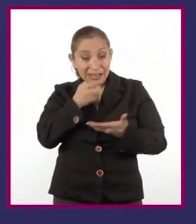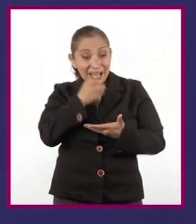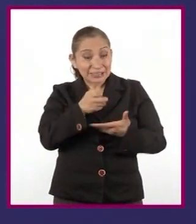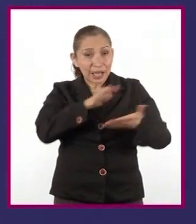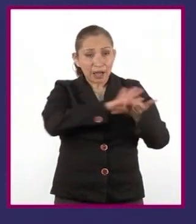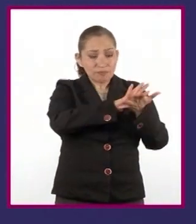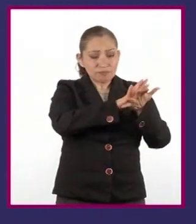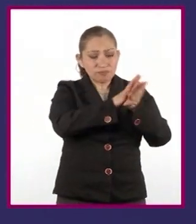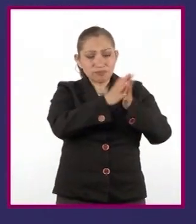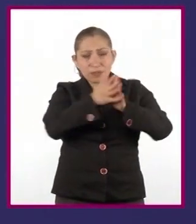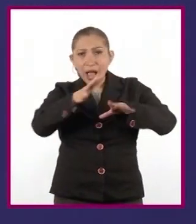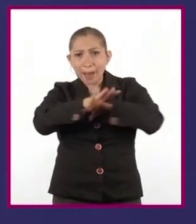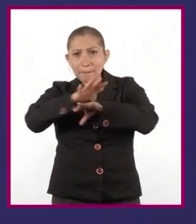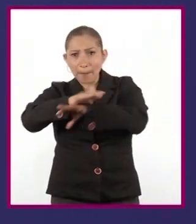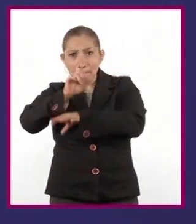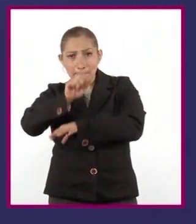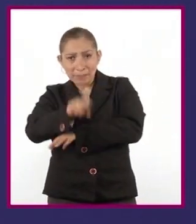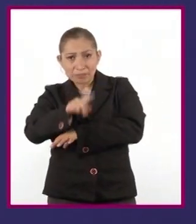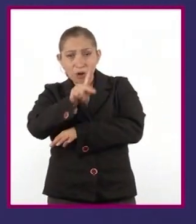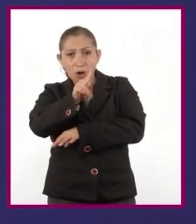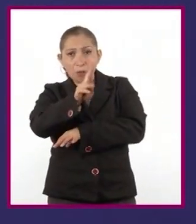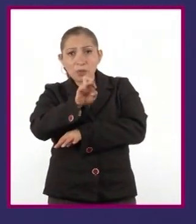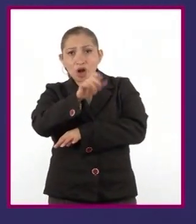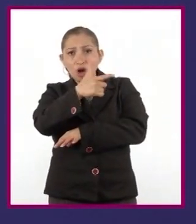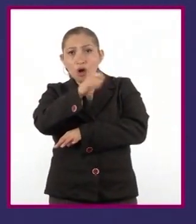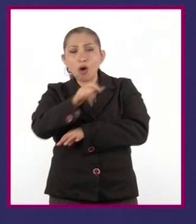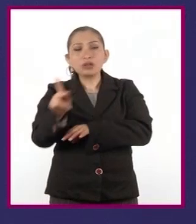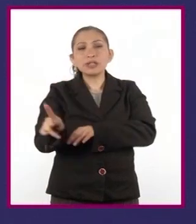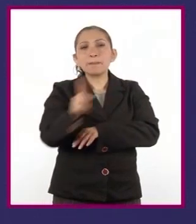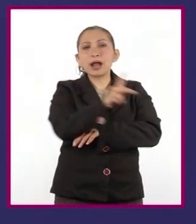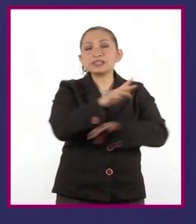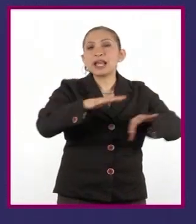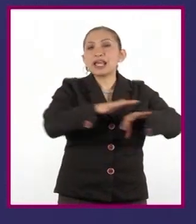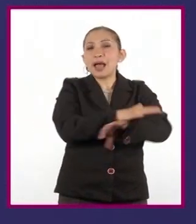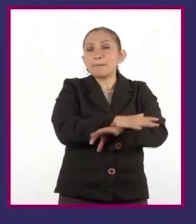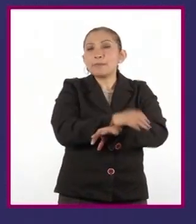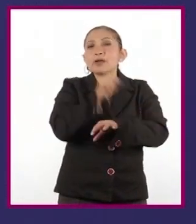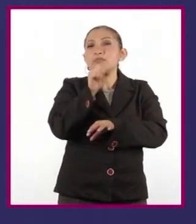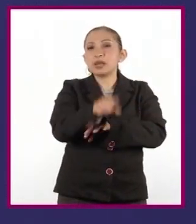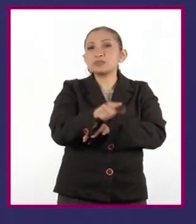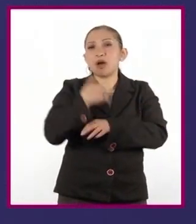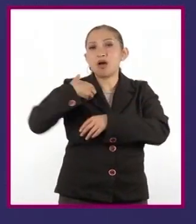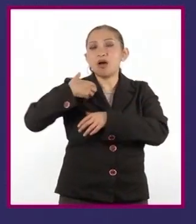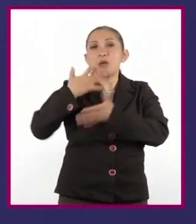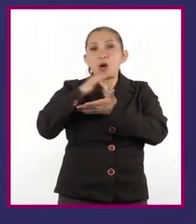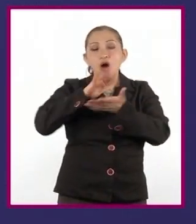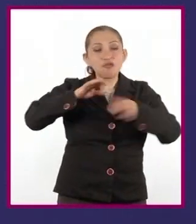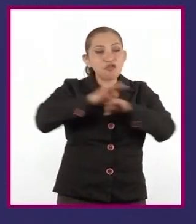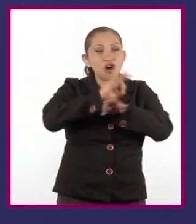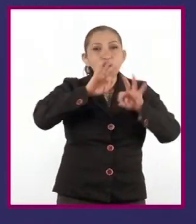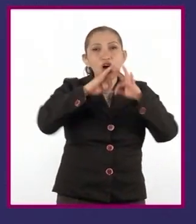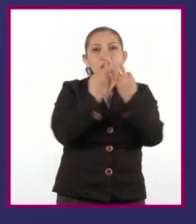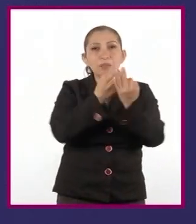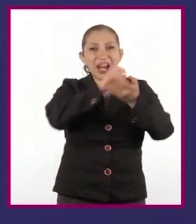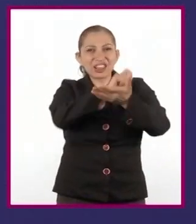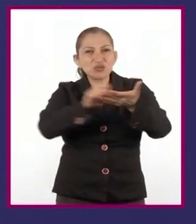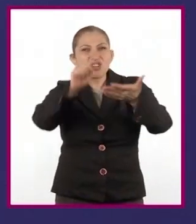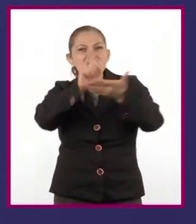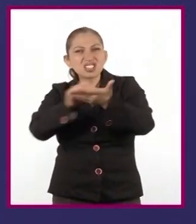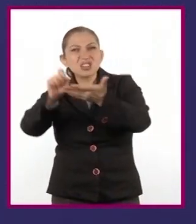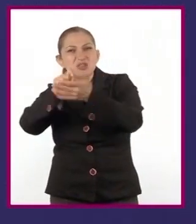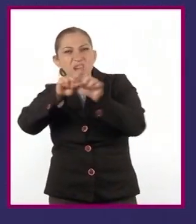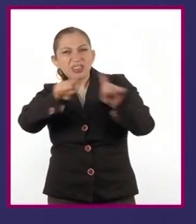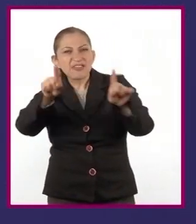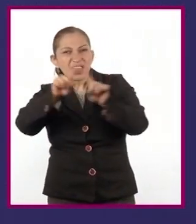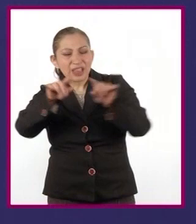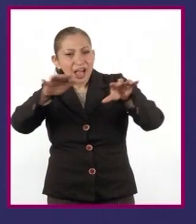esta evolución que ha tenido el prólogo es similar al cambio que se da en los movimientos literarios. La literatura,